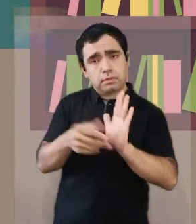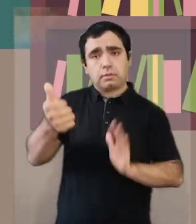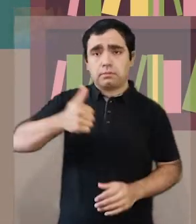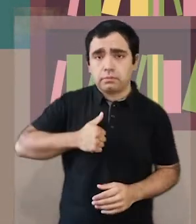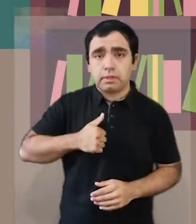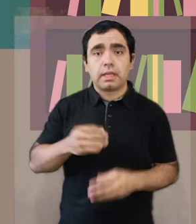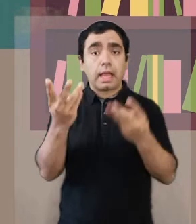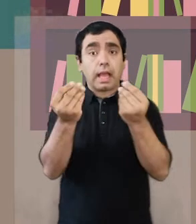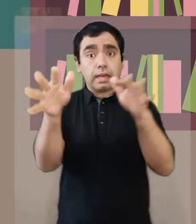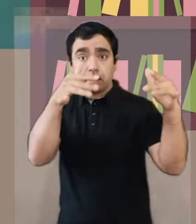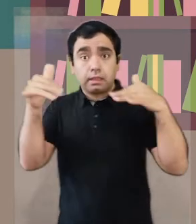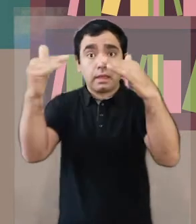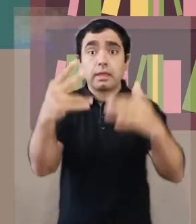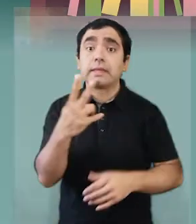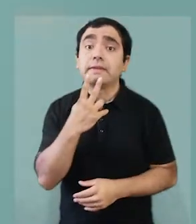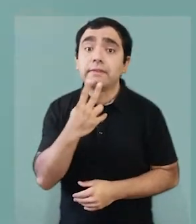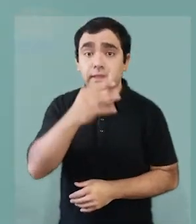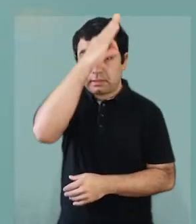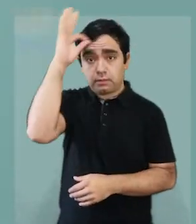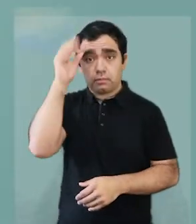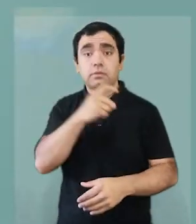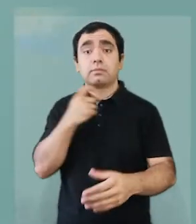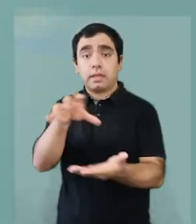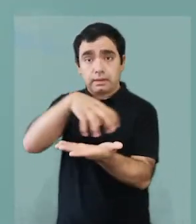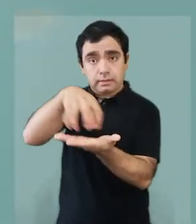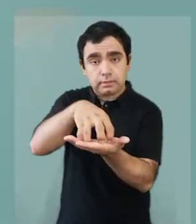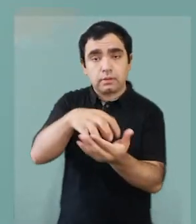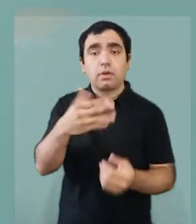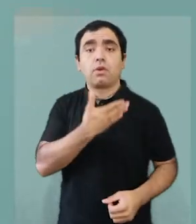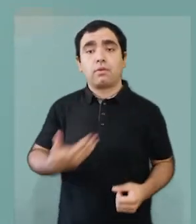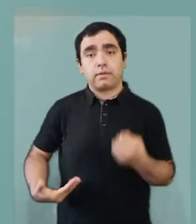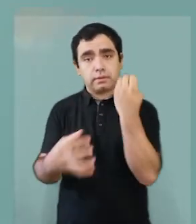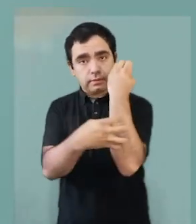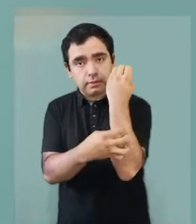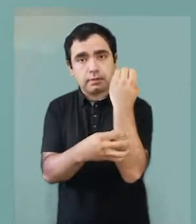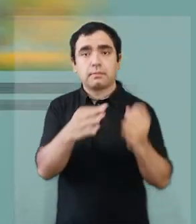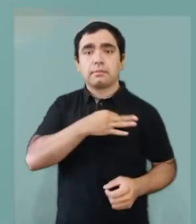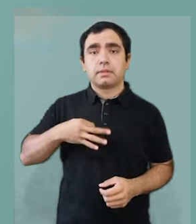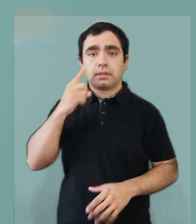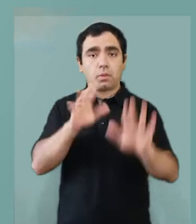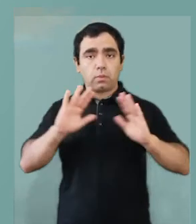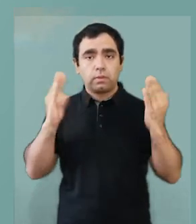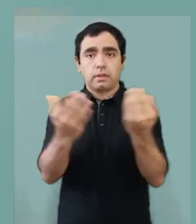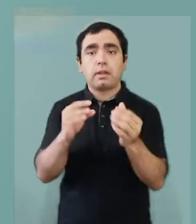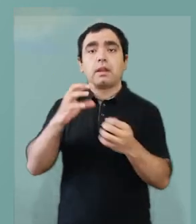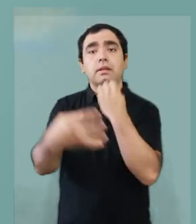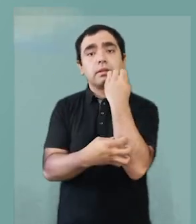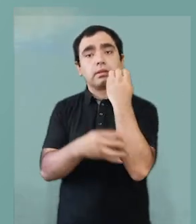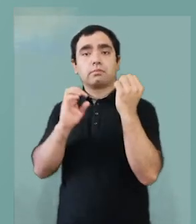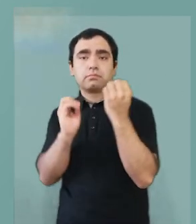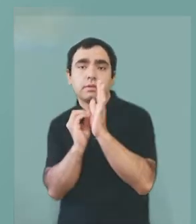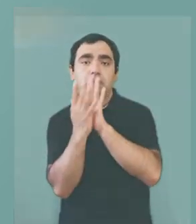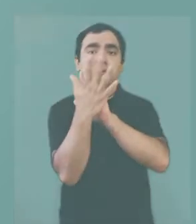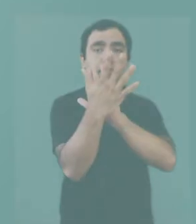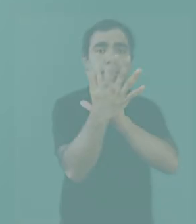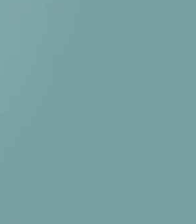cumplen con las normativas de emisiones. Calidad de aire es calidad de vida para Temuco y Padre Las Casas. Gobierno Regional, Ceremi de